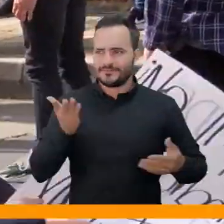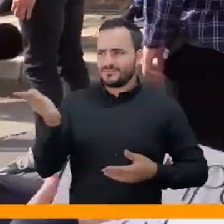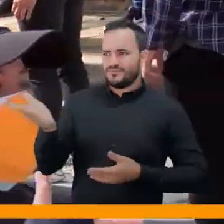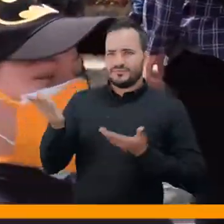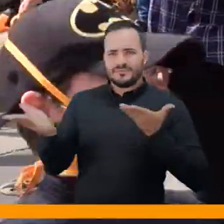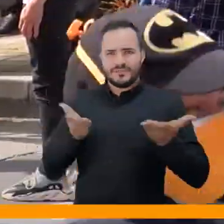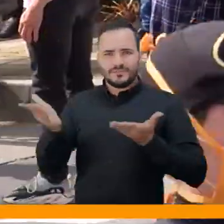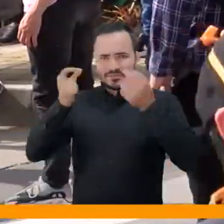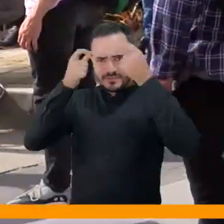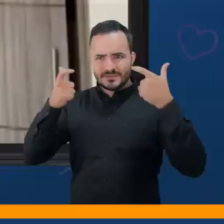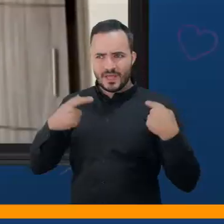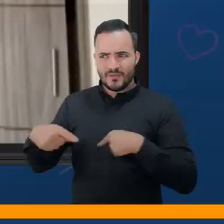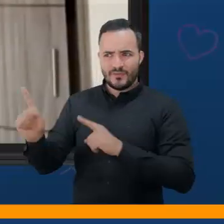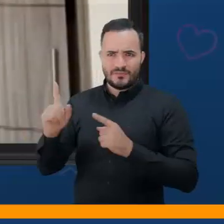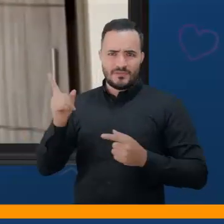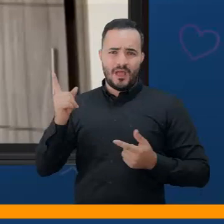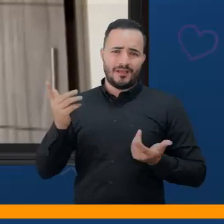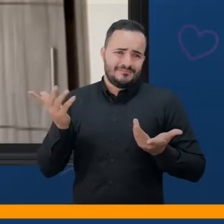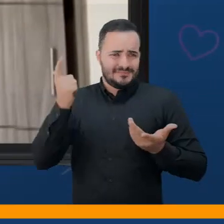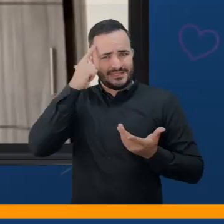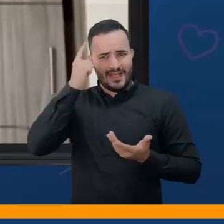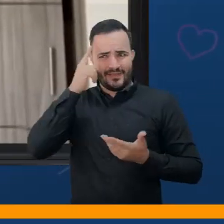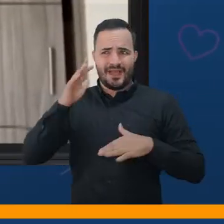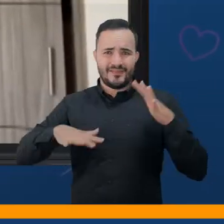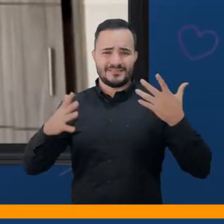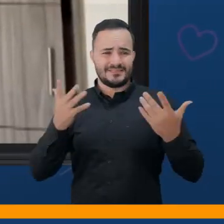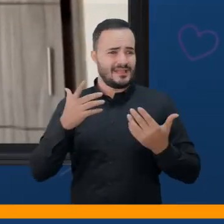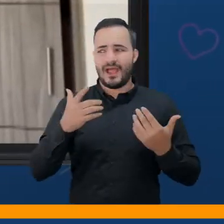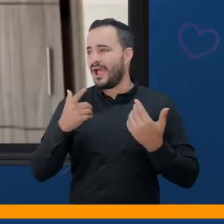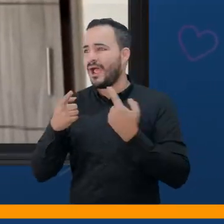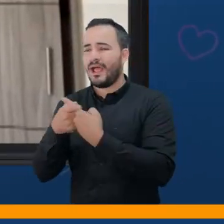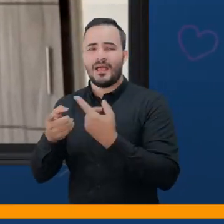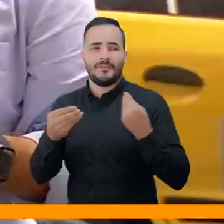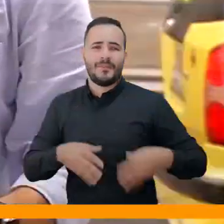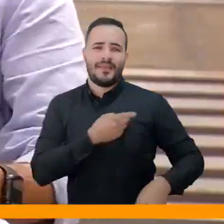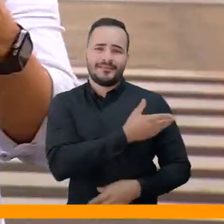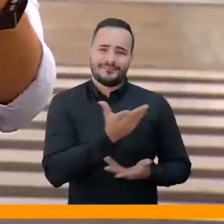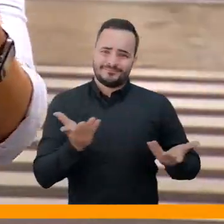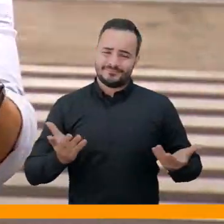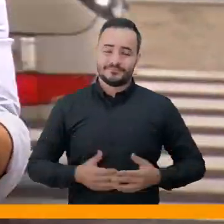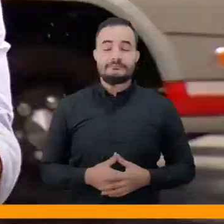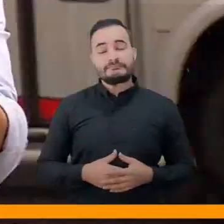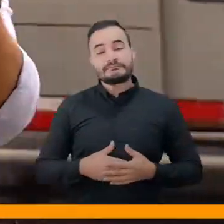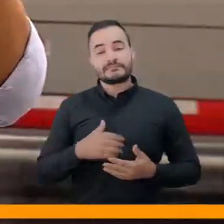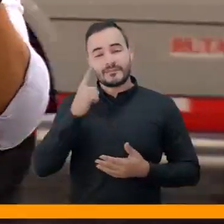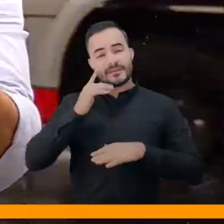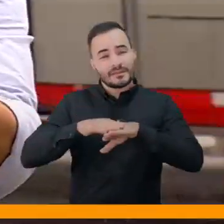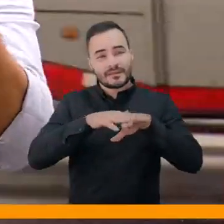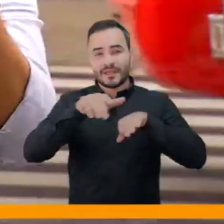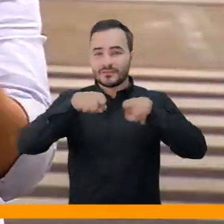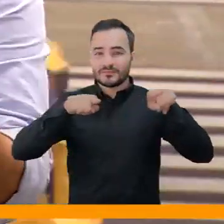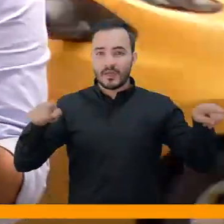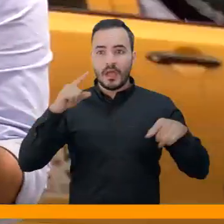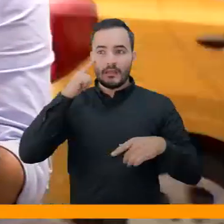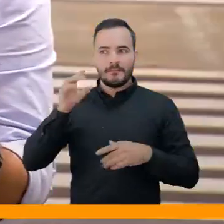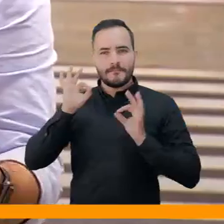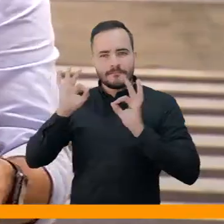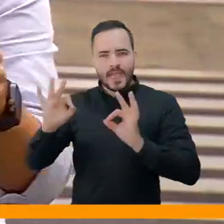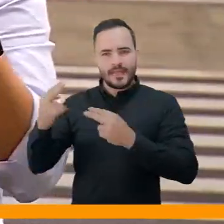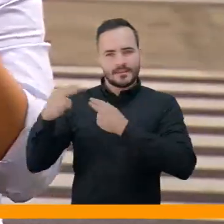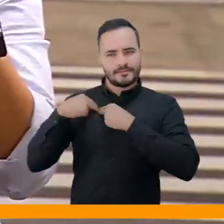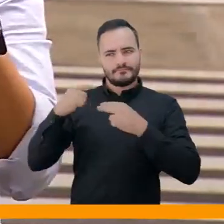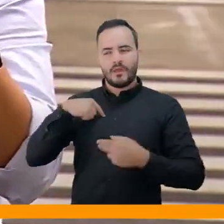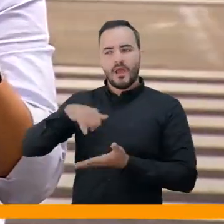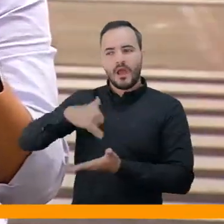que se deben atender y que realmente el recurso no es infinito. La invitación es hacer uso responsable de esta